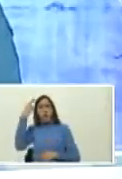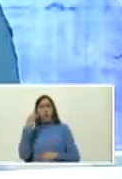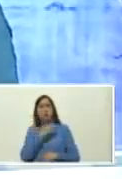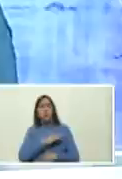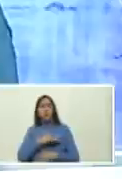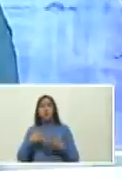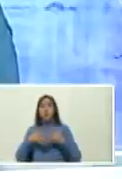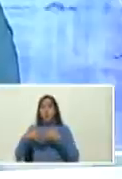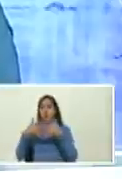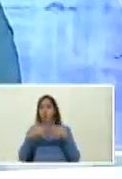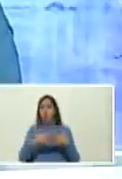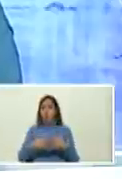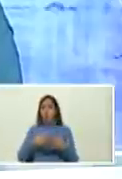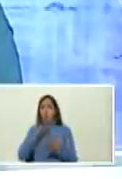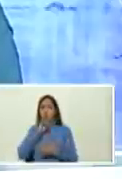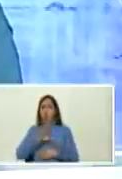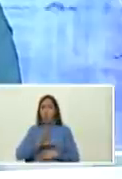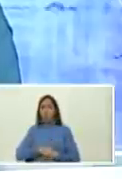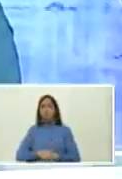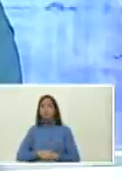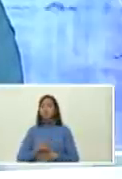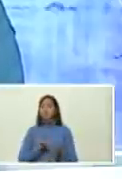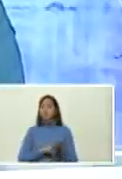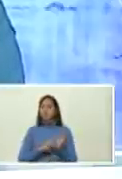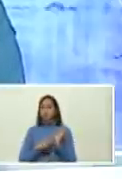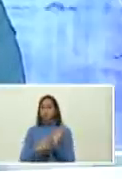estadounidense de verdad